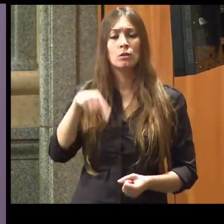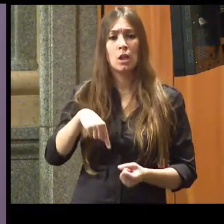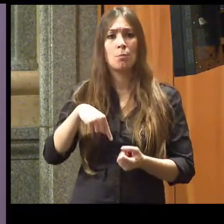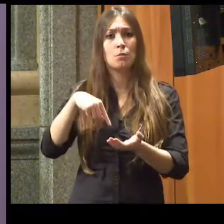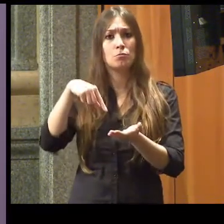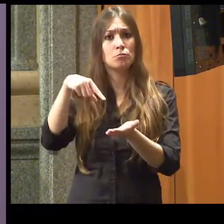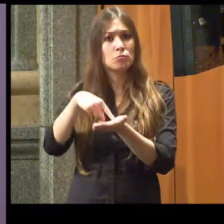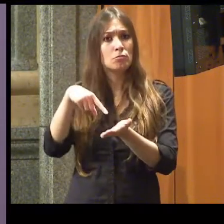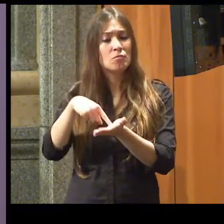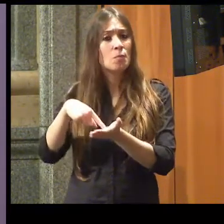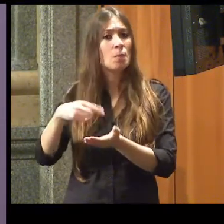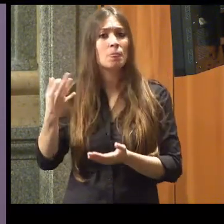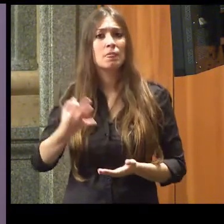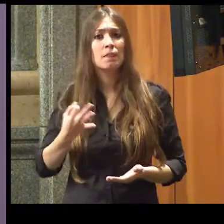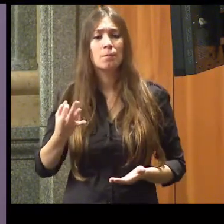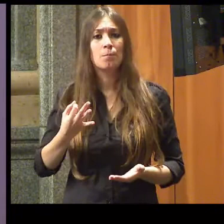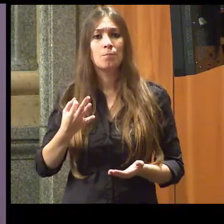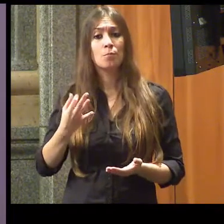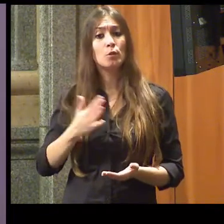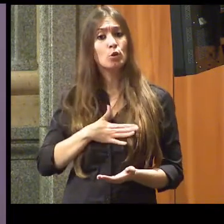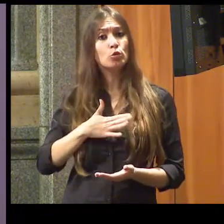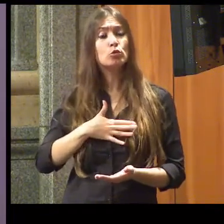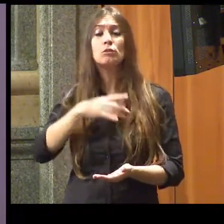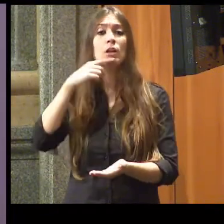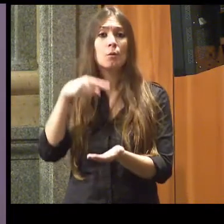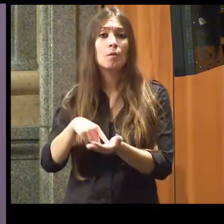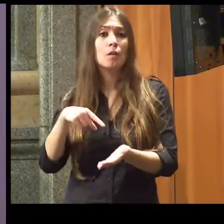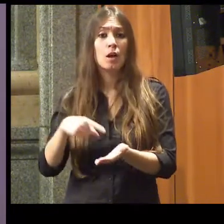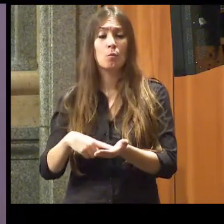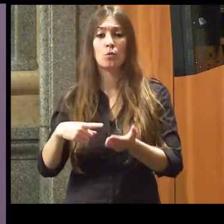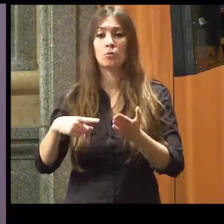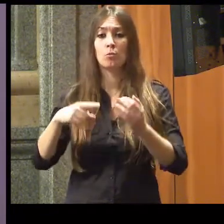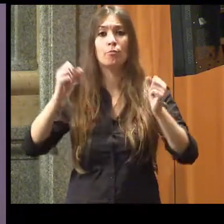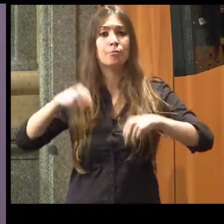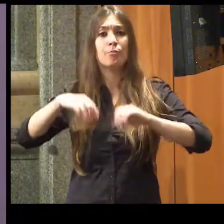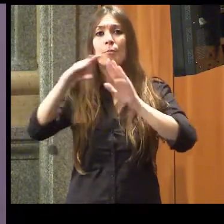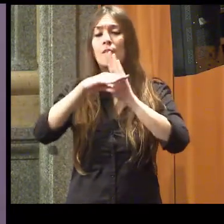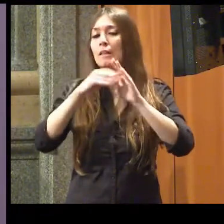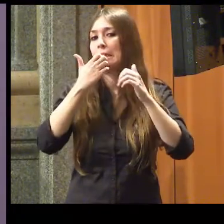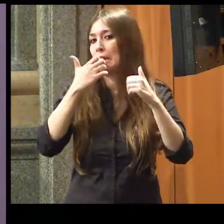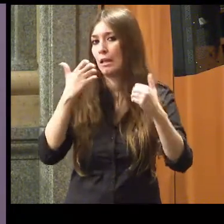Rebincación indicamos que se tomen medidas como